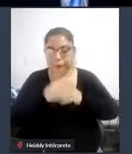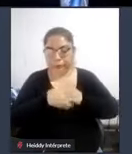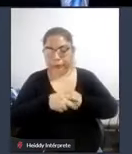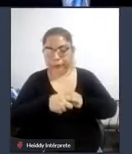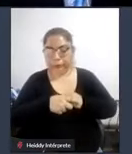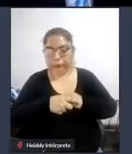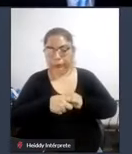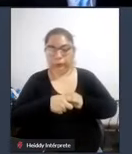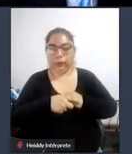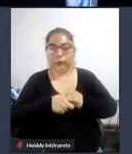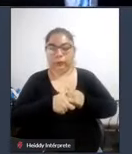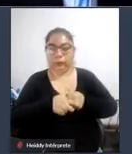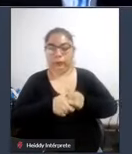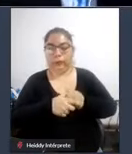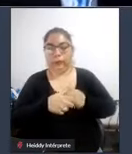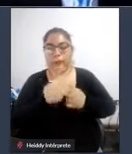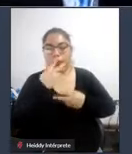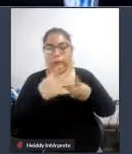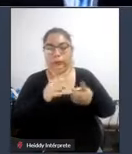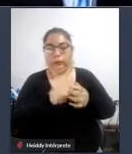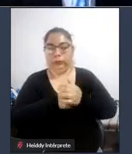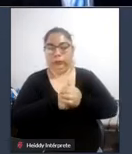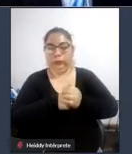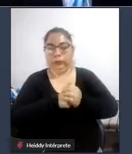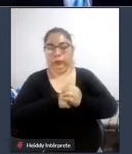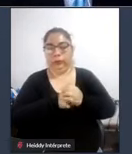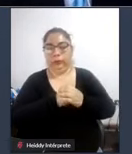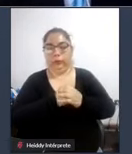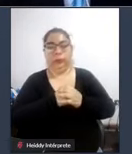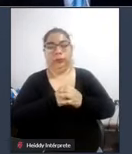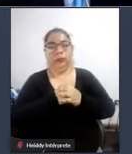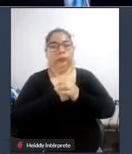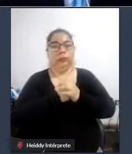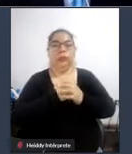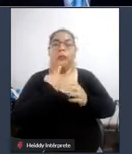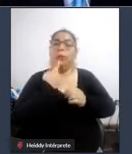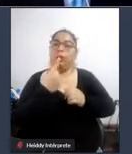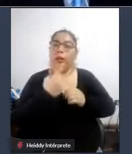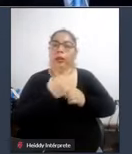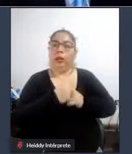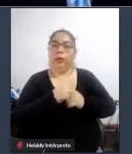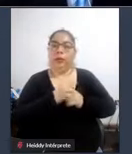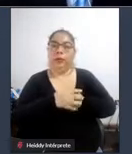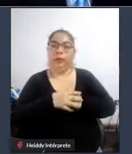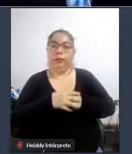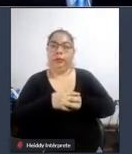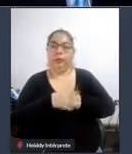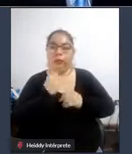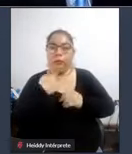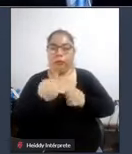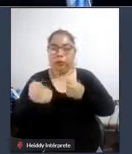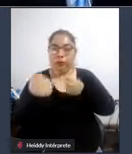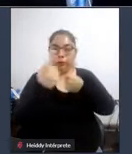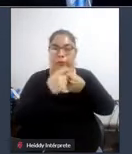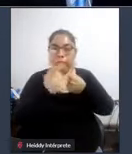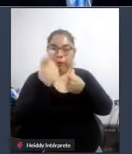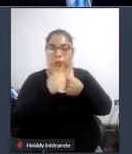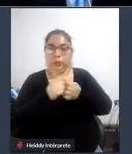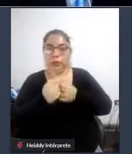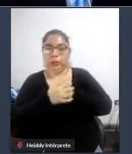una de las primeras cosas que yo quería mencionar es que hemos asistido a